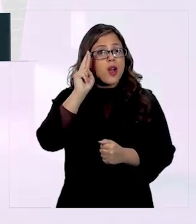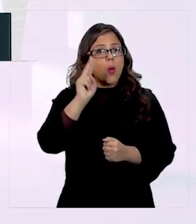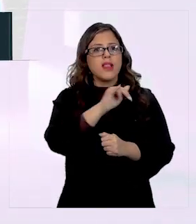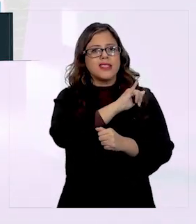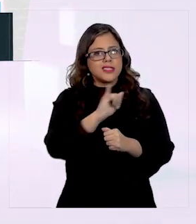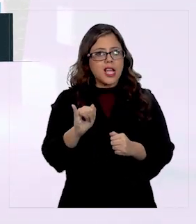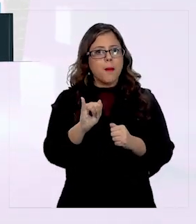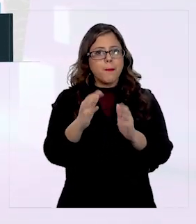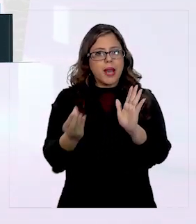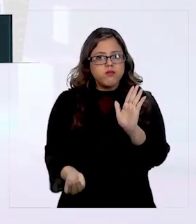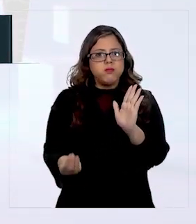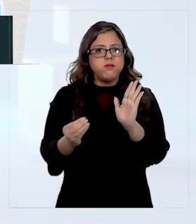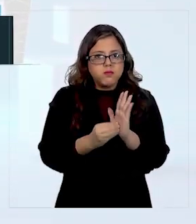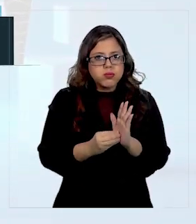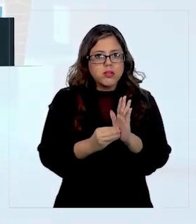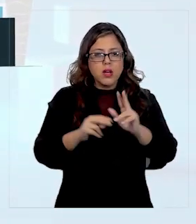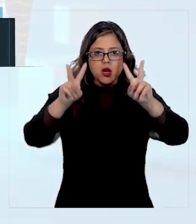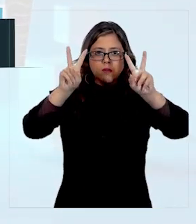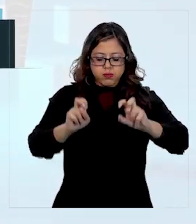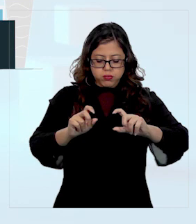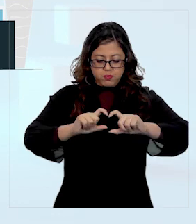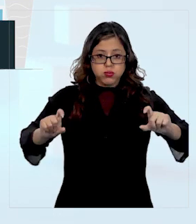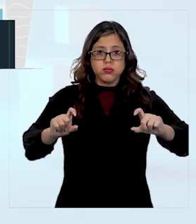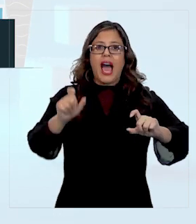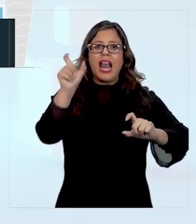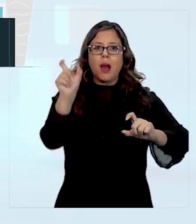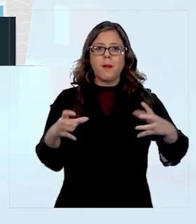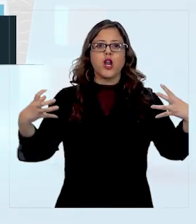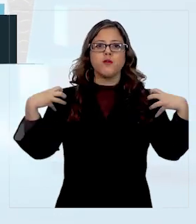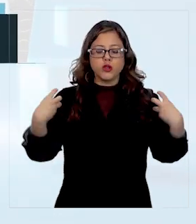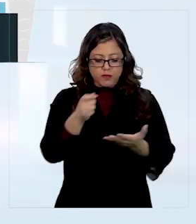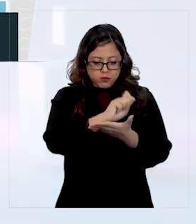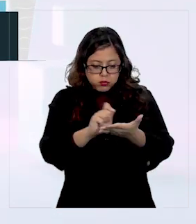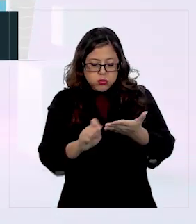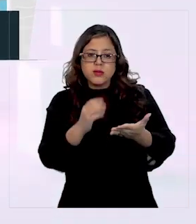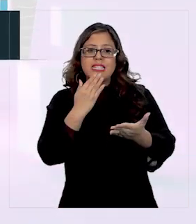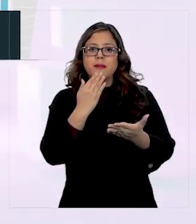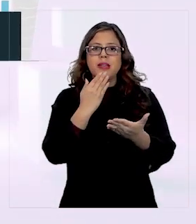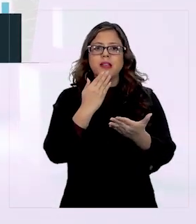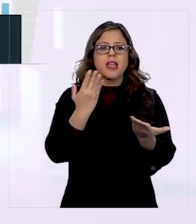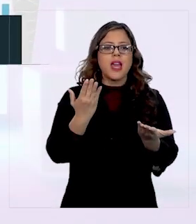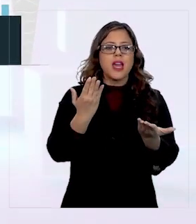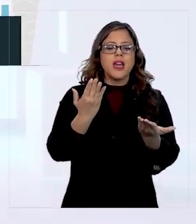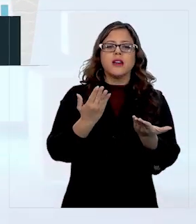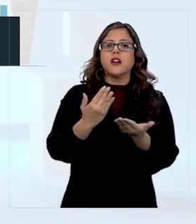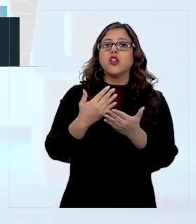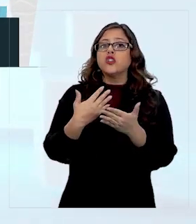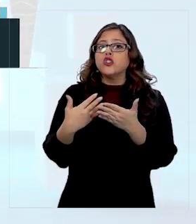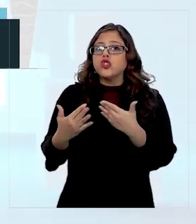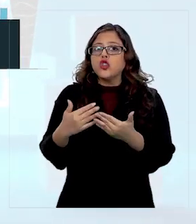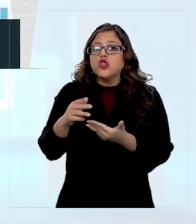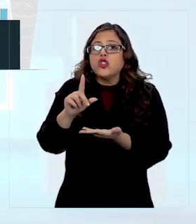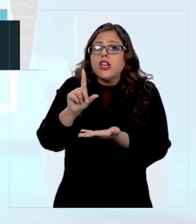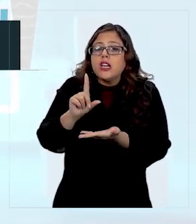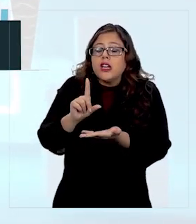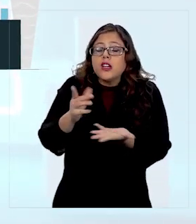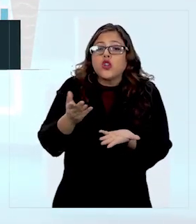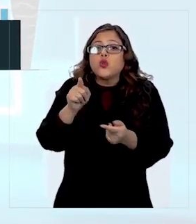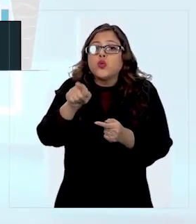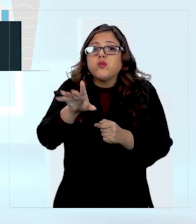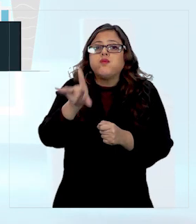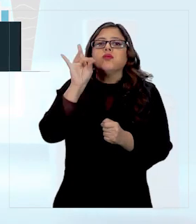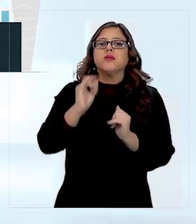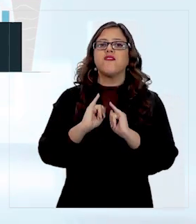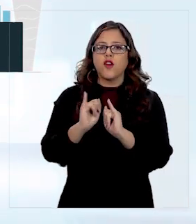autor o a los autores en forma de cita en el texto e incluir la fuente en la lista de las referencias al final del trabajo,